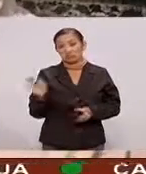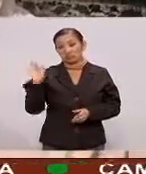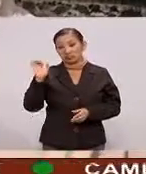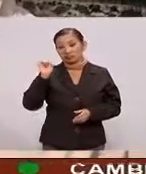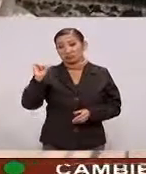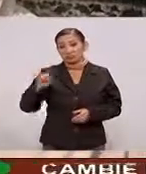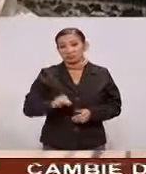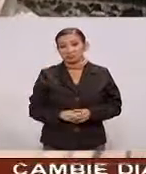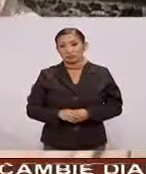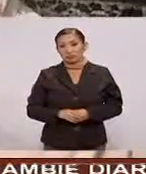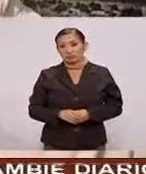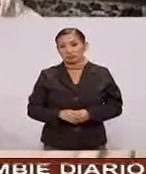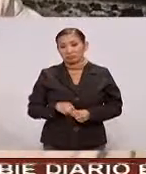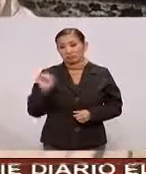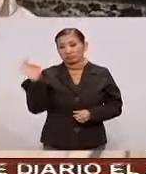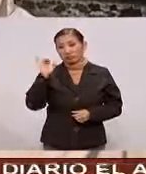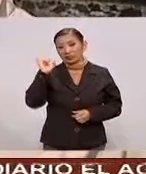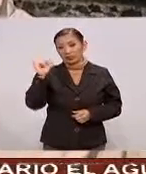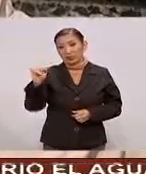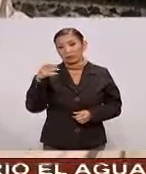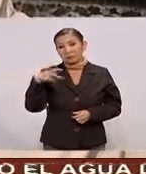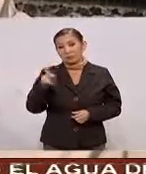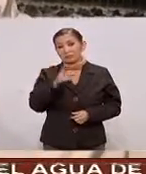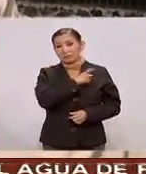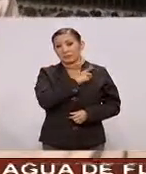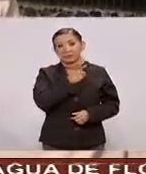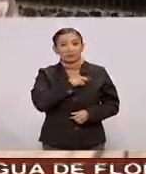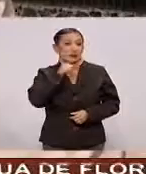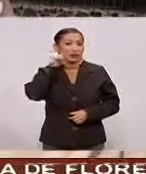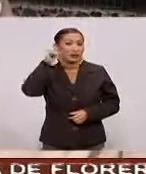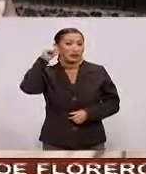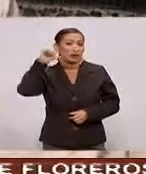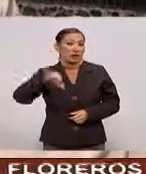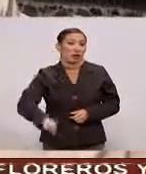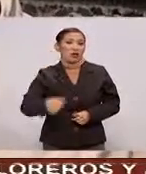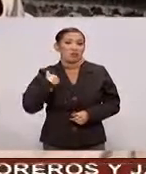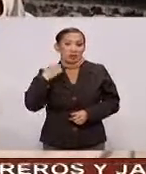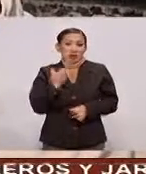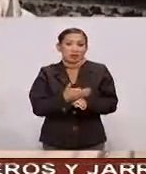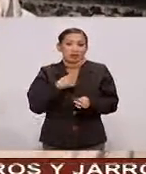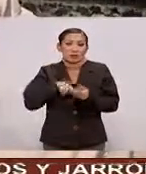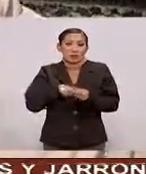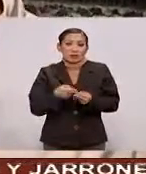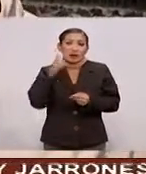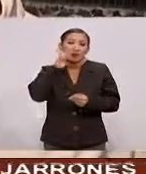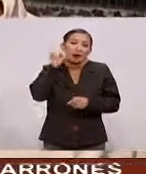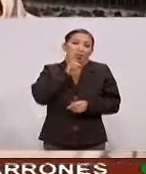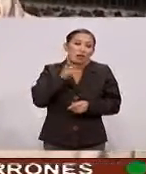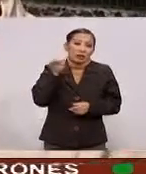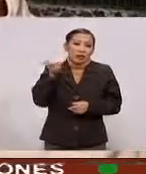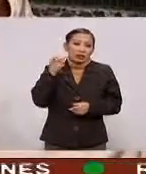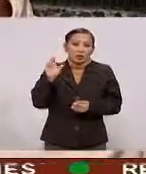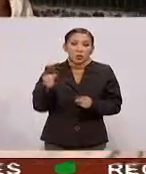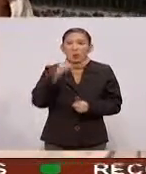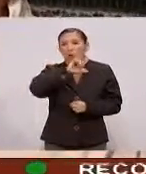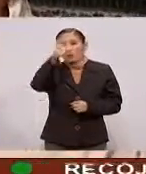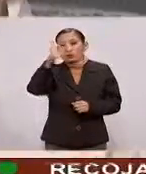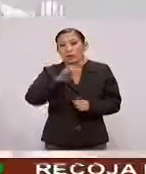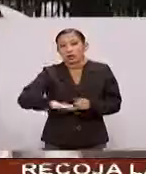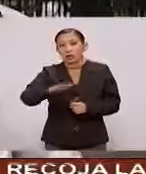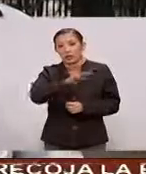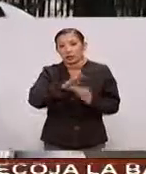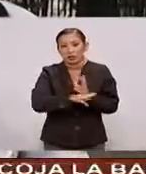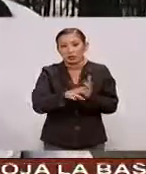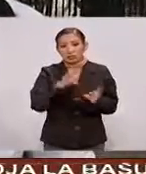Probablemente sí Probablemente sí Pero como solo fue ayer y hoy Entonces apenas voy a medir si es eso O es algún otro factor